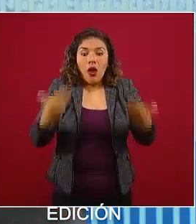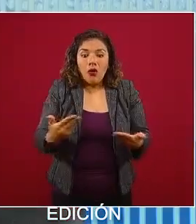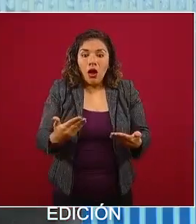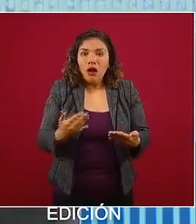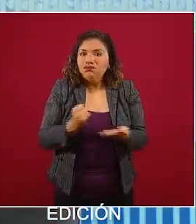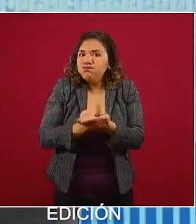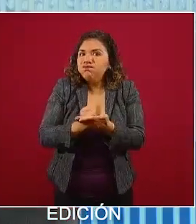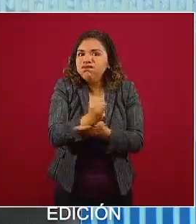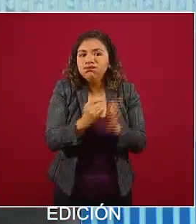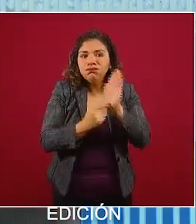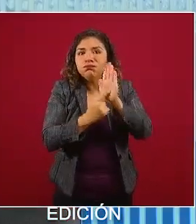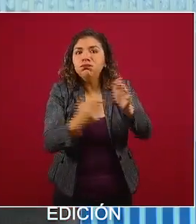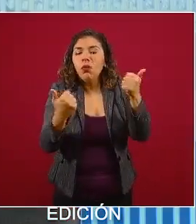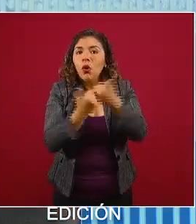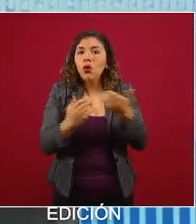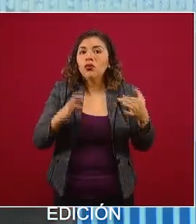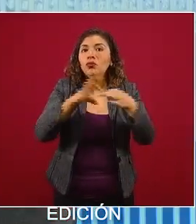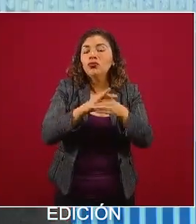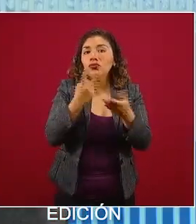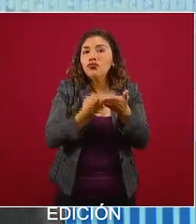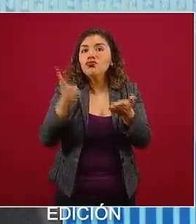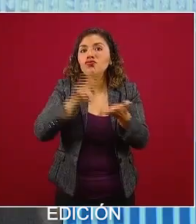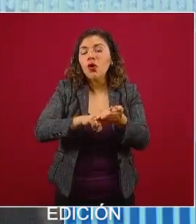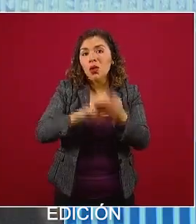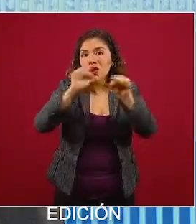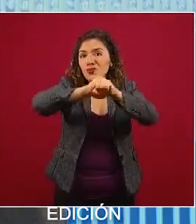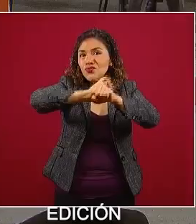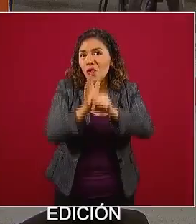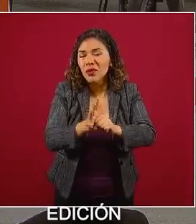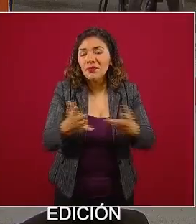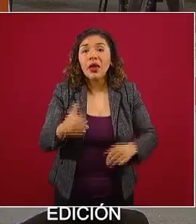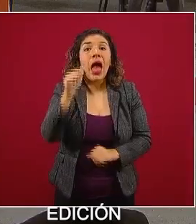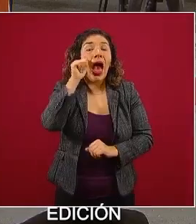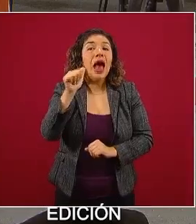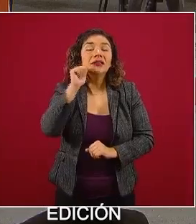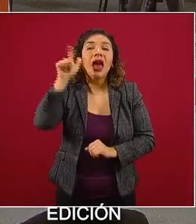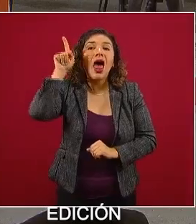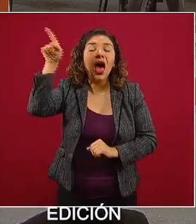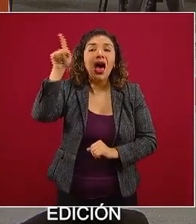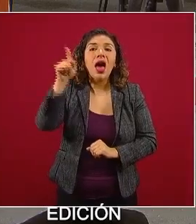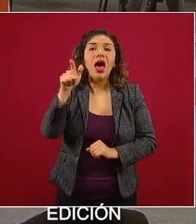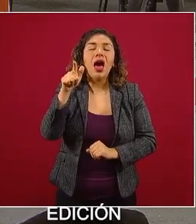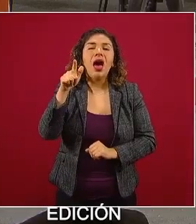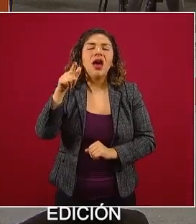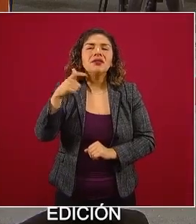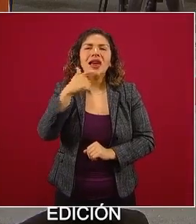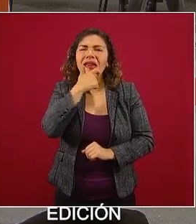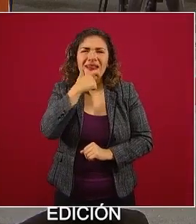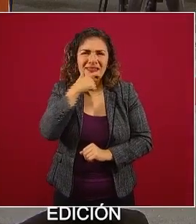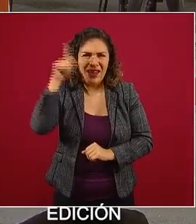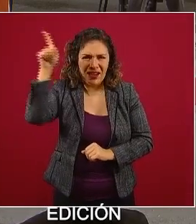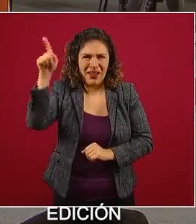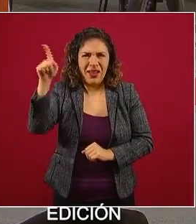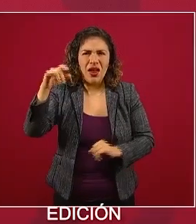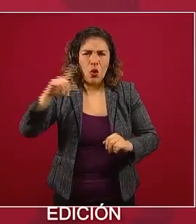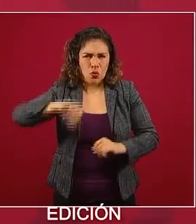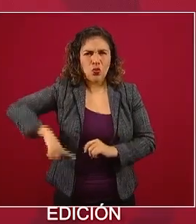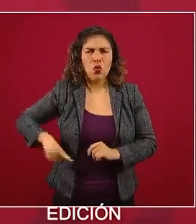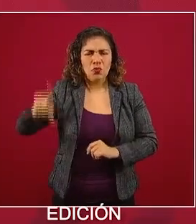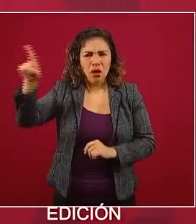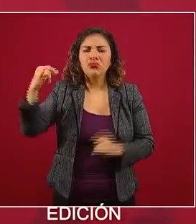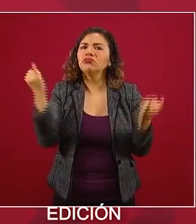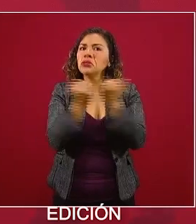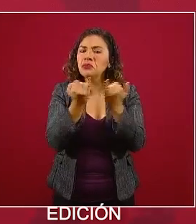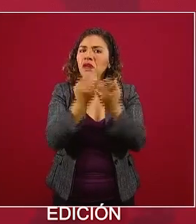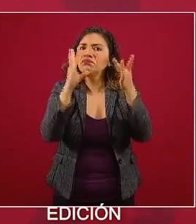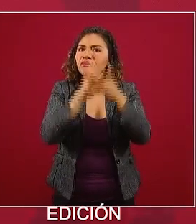de manifiesto el COVID. Justamente ayer en el Reino Unido, el gobierno del Reino Unido comentaba también